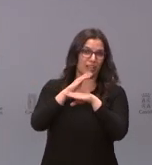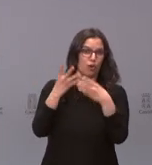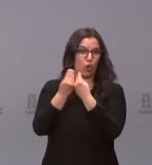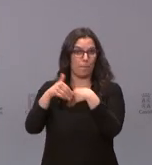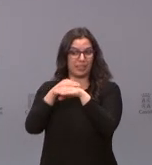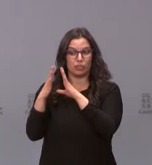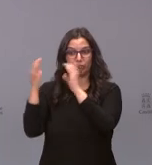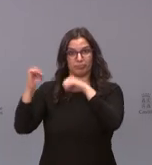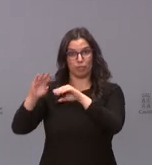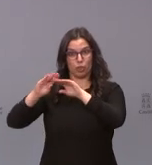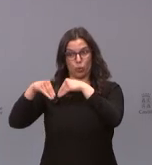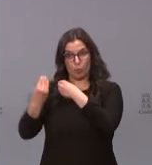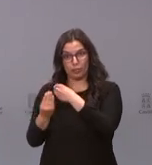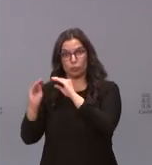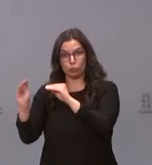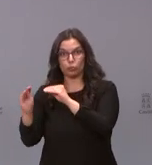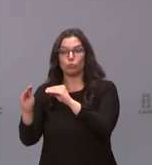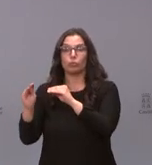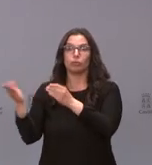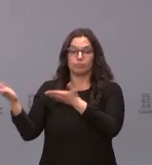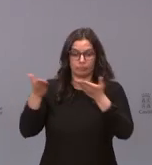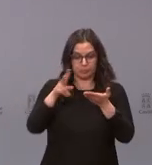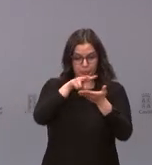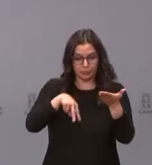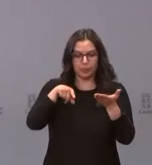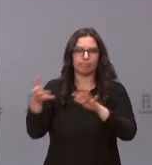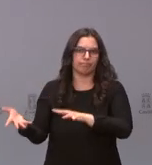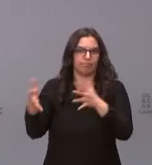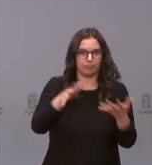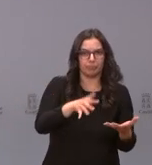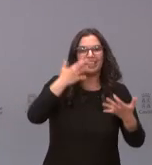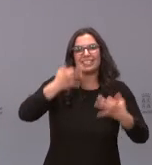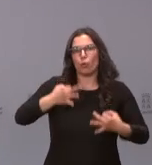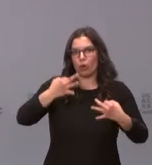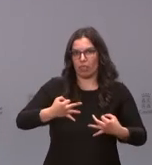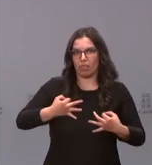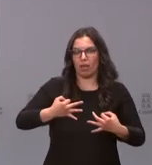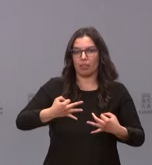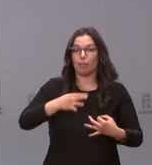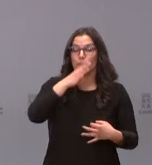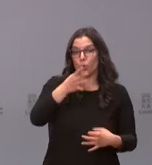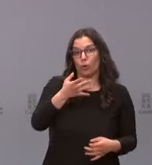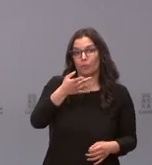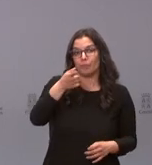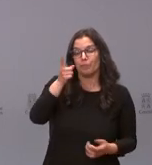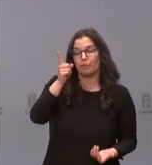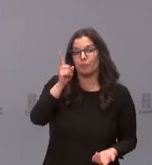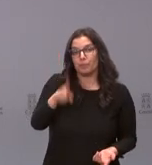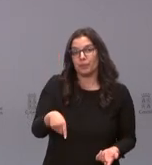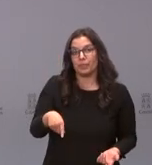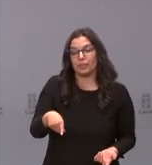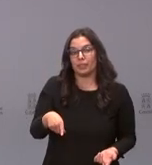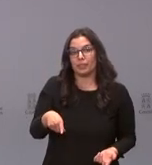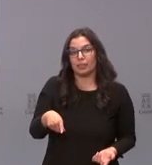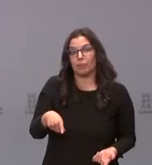anterioridad hasta el día de hoy y adoptarlo, eso sí, con la seguridad jurídica porque también se nos